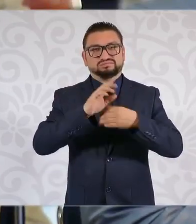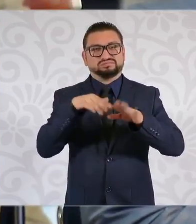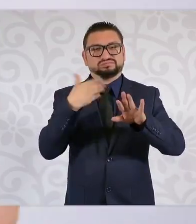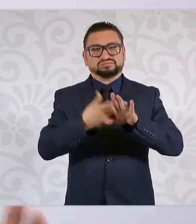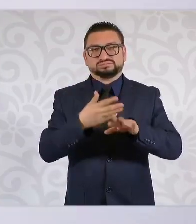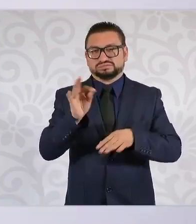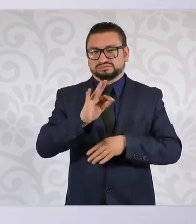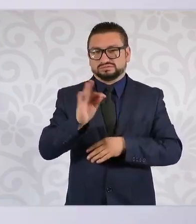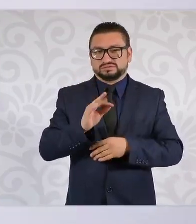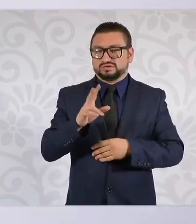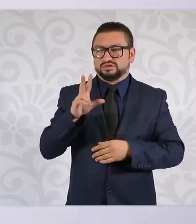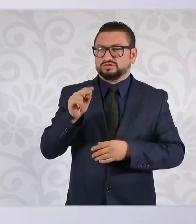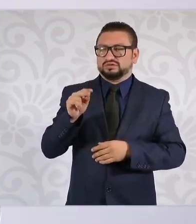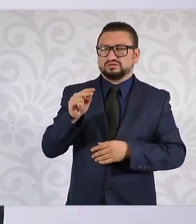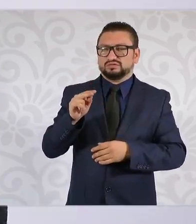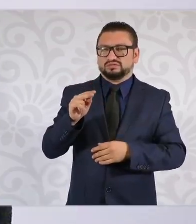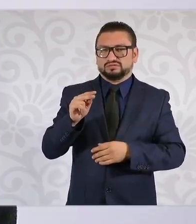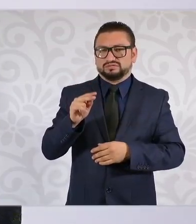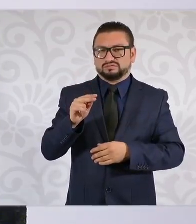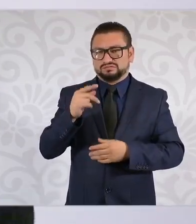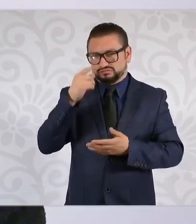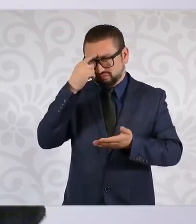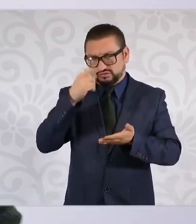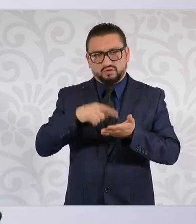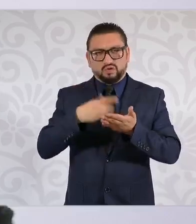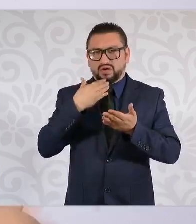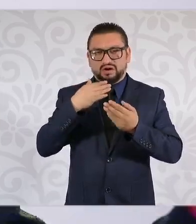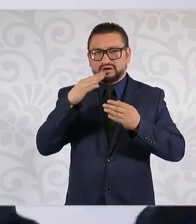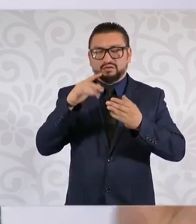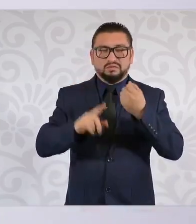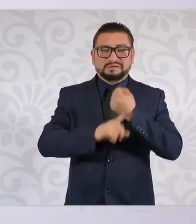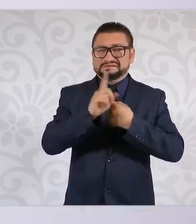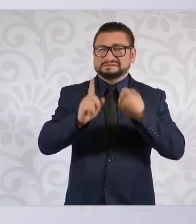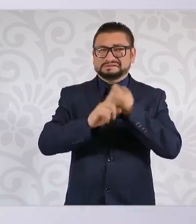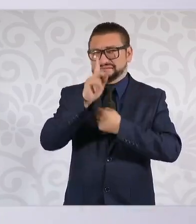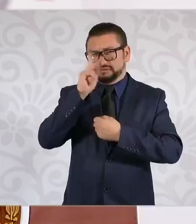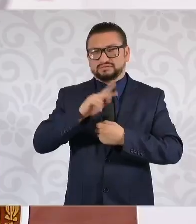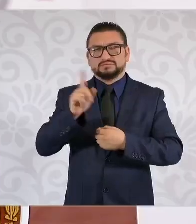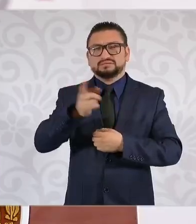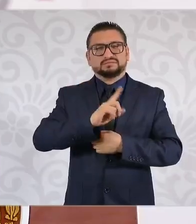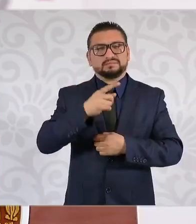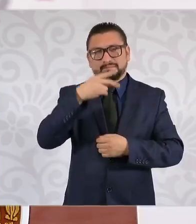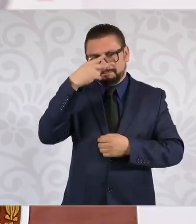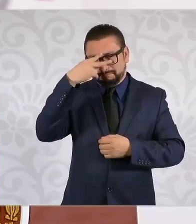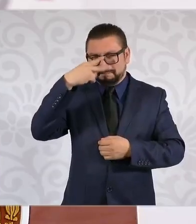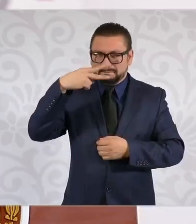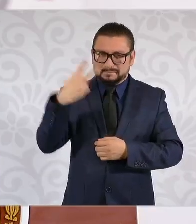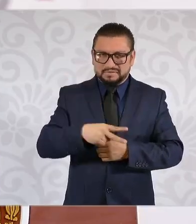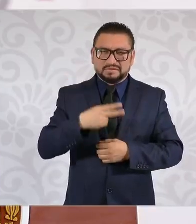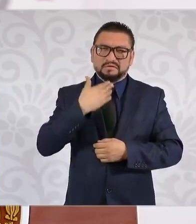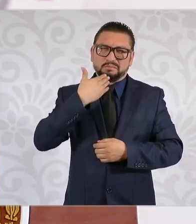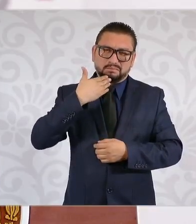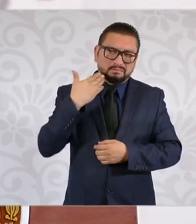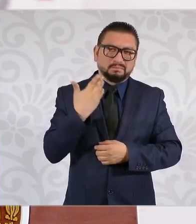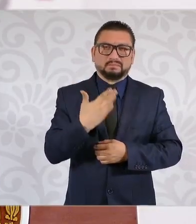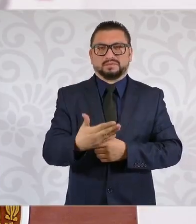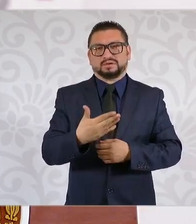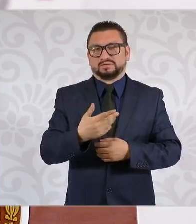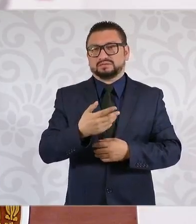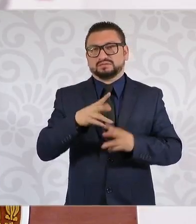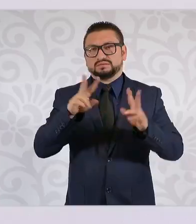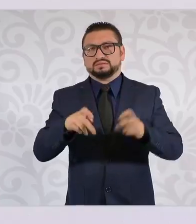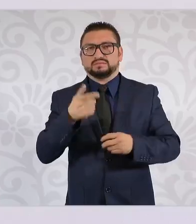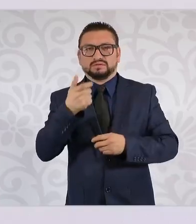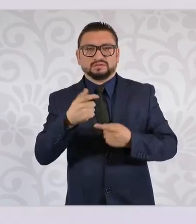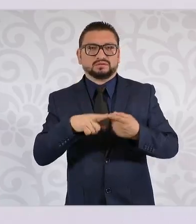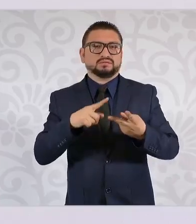No, yo no hablo de crisis, yo no creo que haya crisis. México está muy bien, muy bien económicamente,